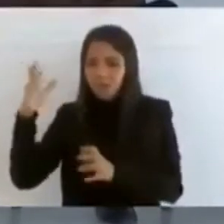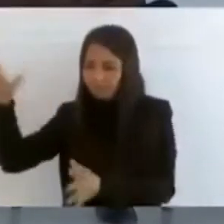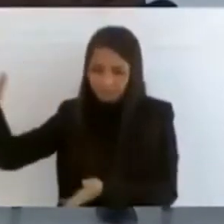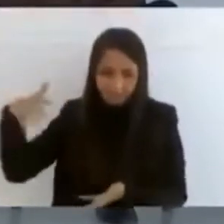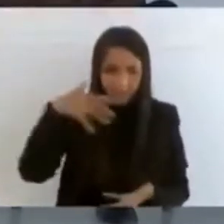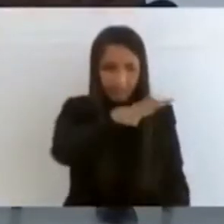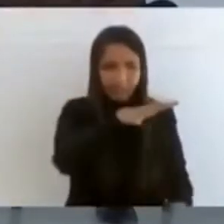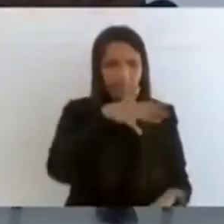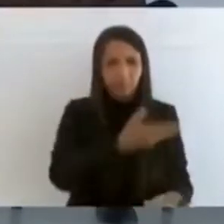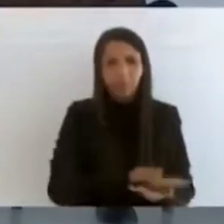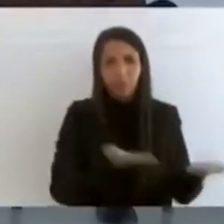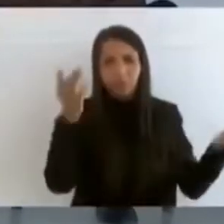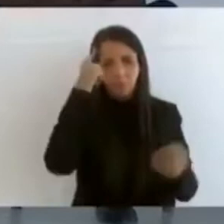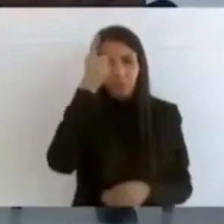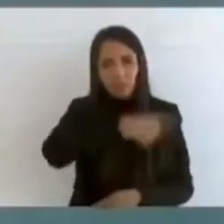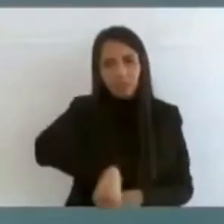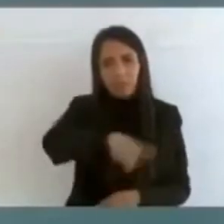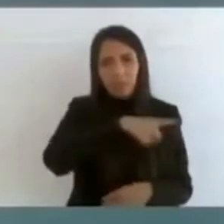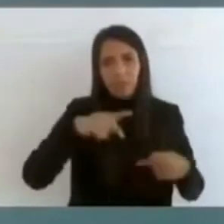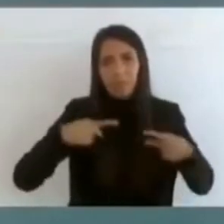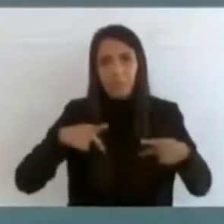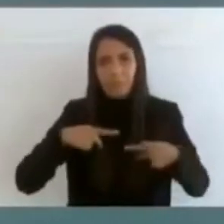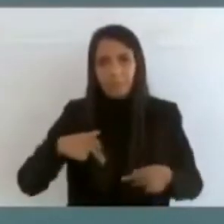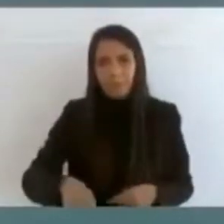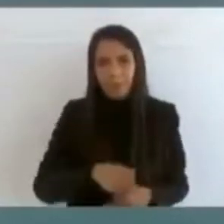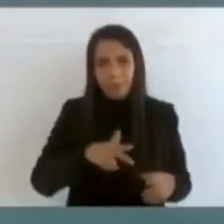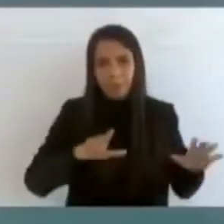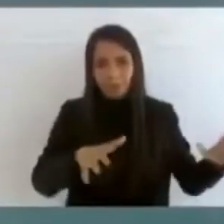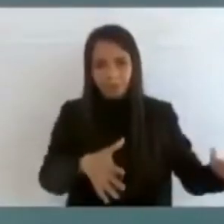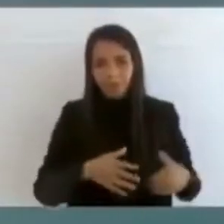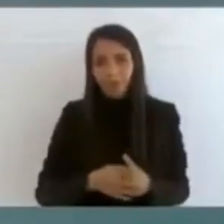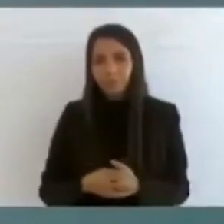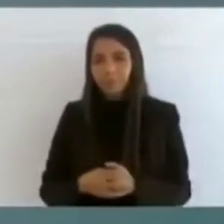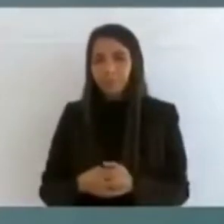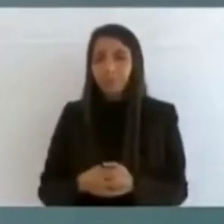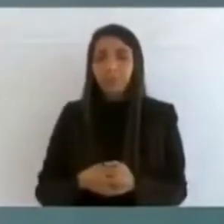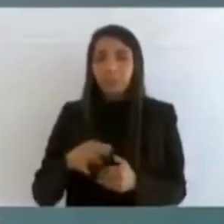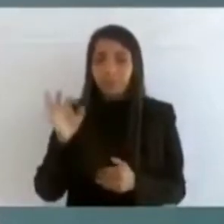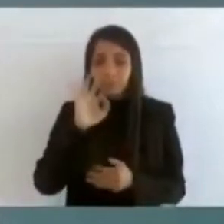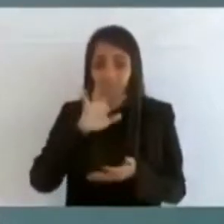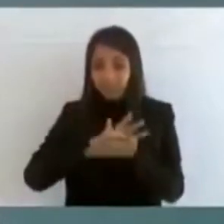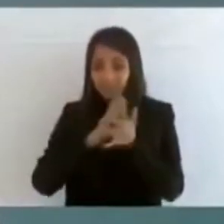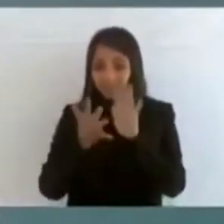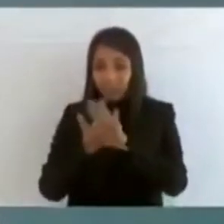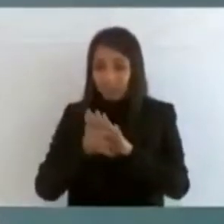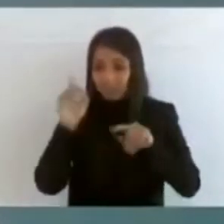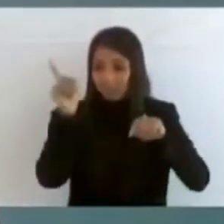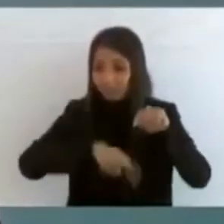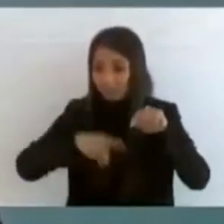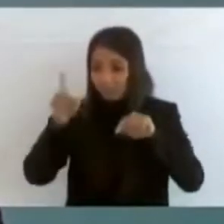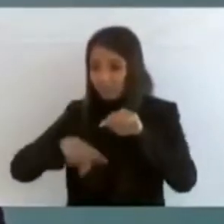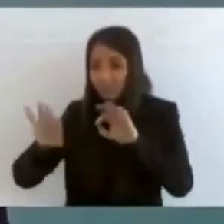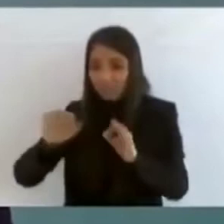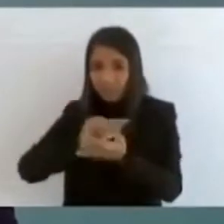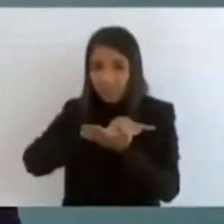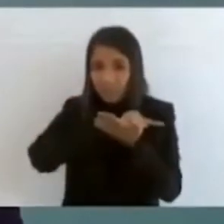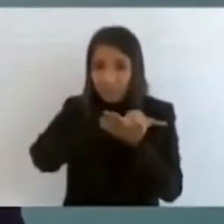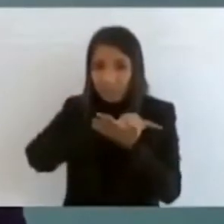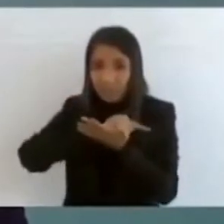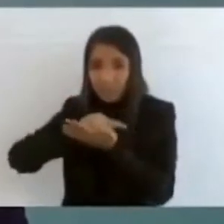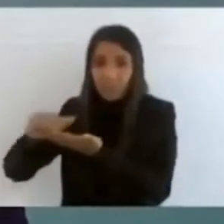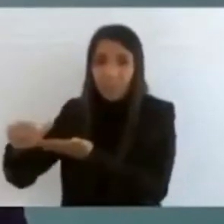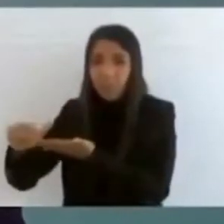corrupción y lo que se ahorra se le